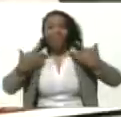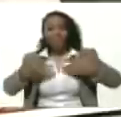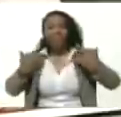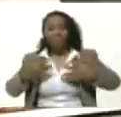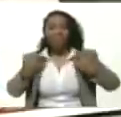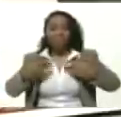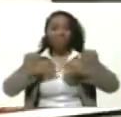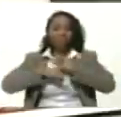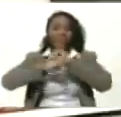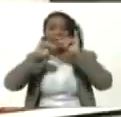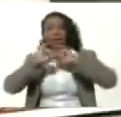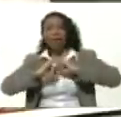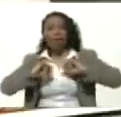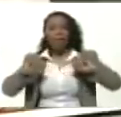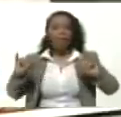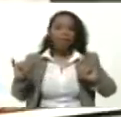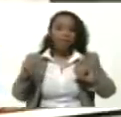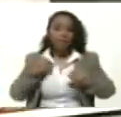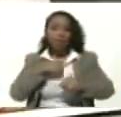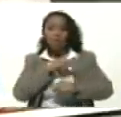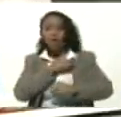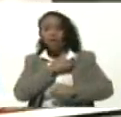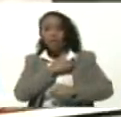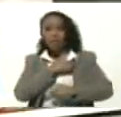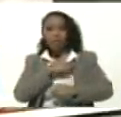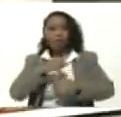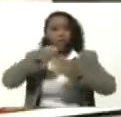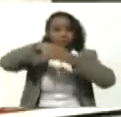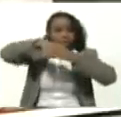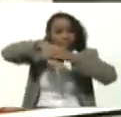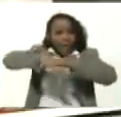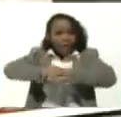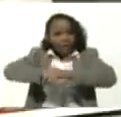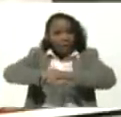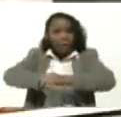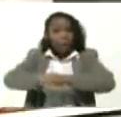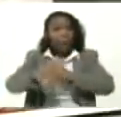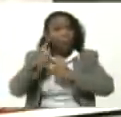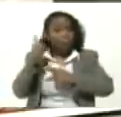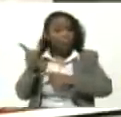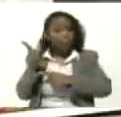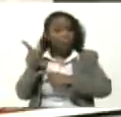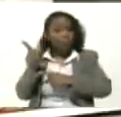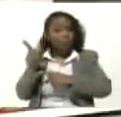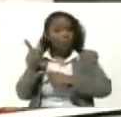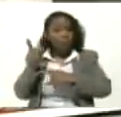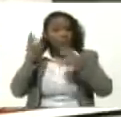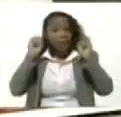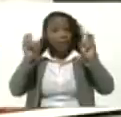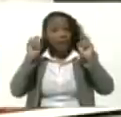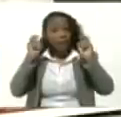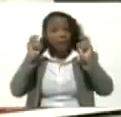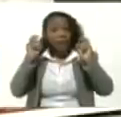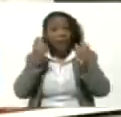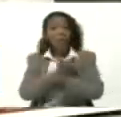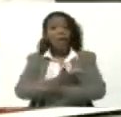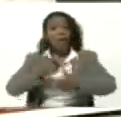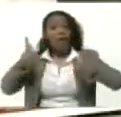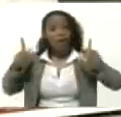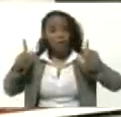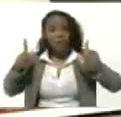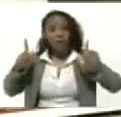Entusiasmo Y con Nuestras Raíces Precisamente En esa Gesta Libertaria